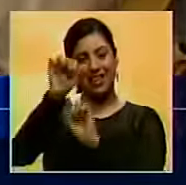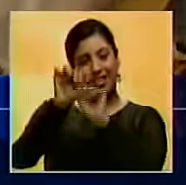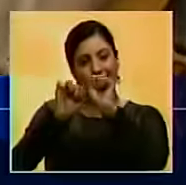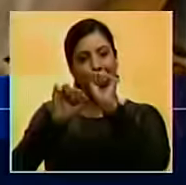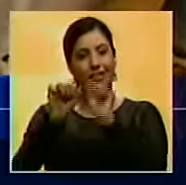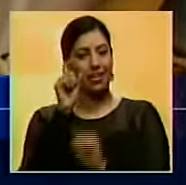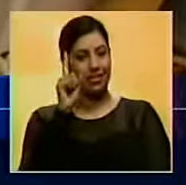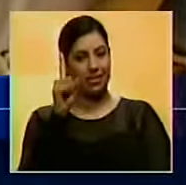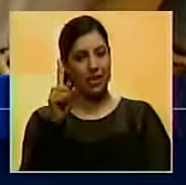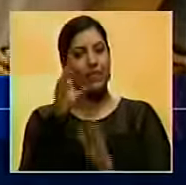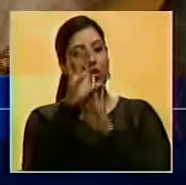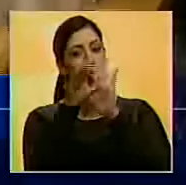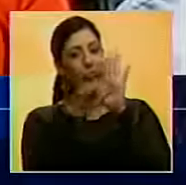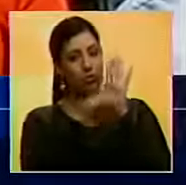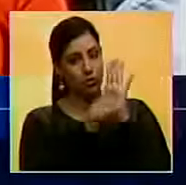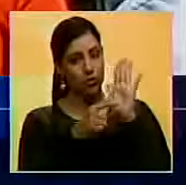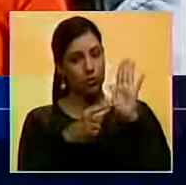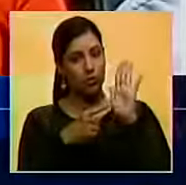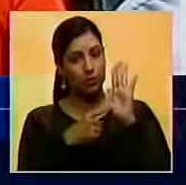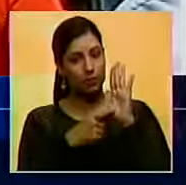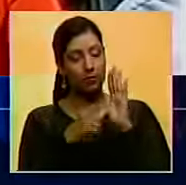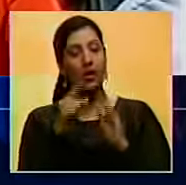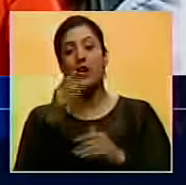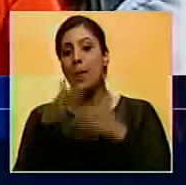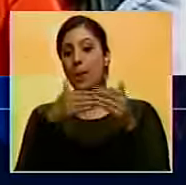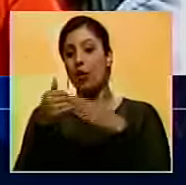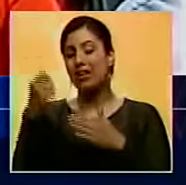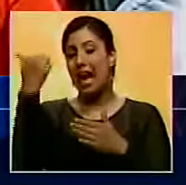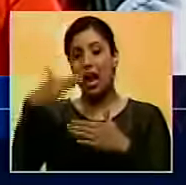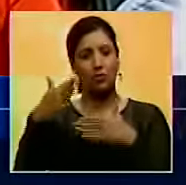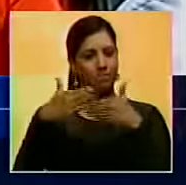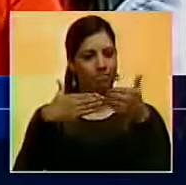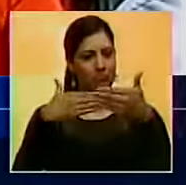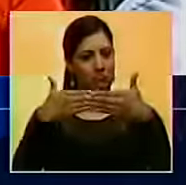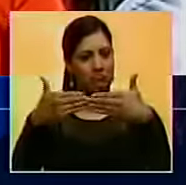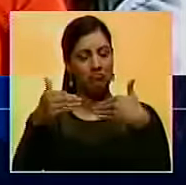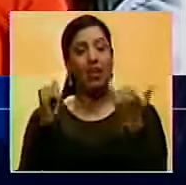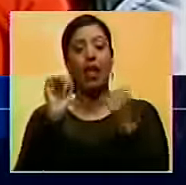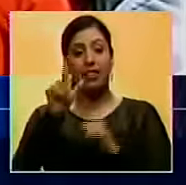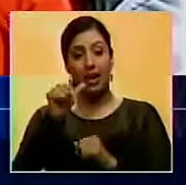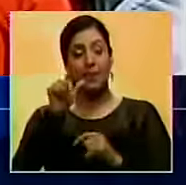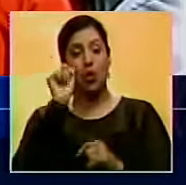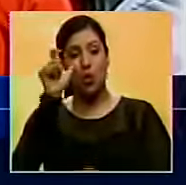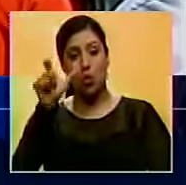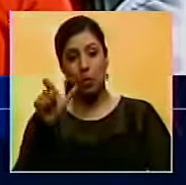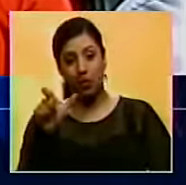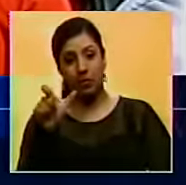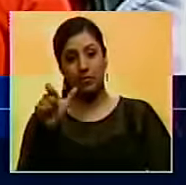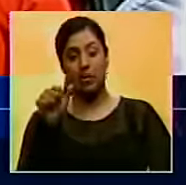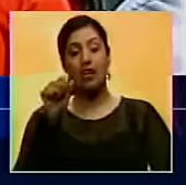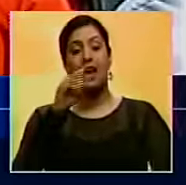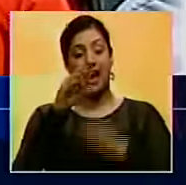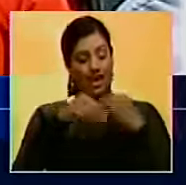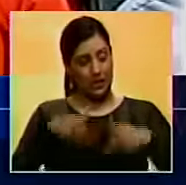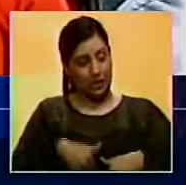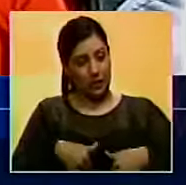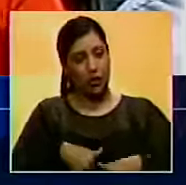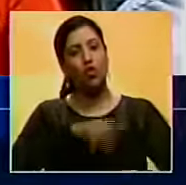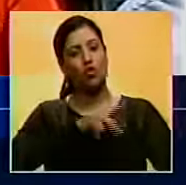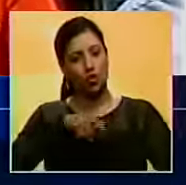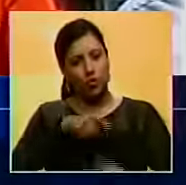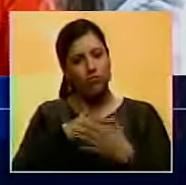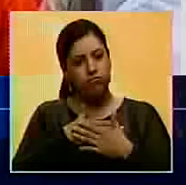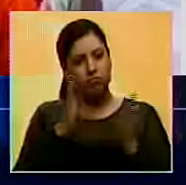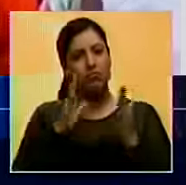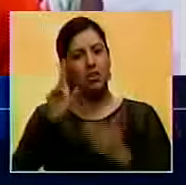esta constitución, cueste lo que cueste. Así como Fabricio lo hizo, nosotros estamos